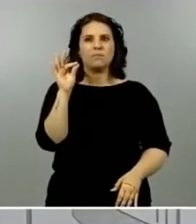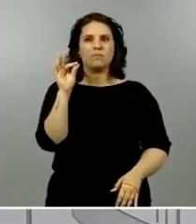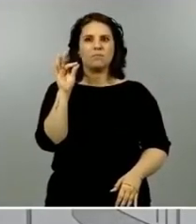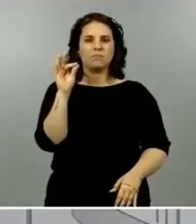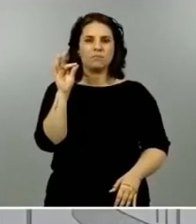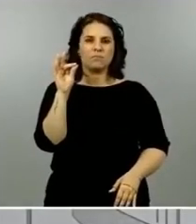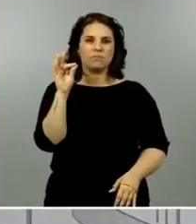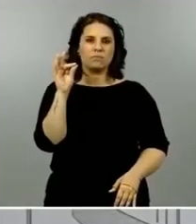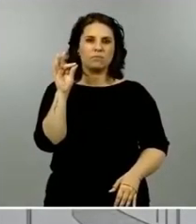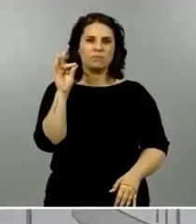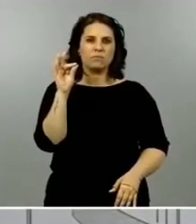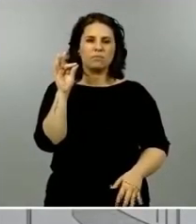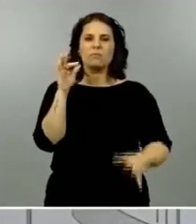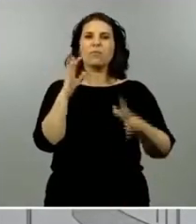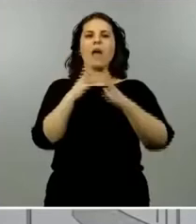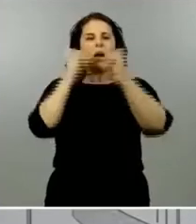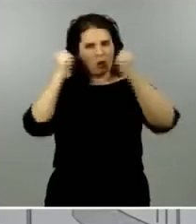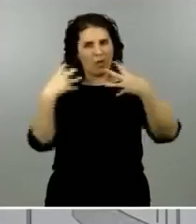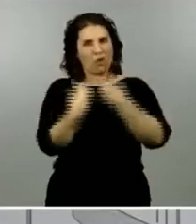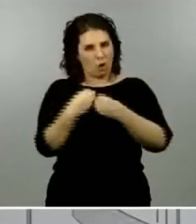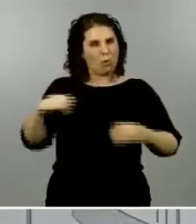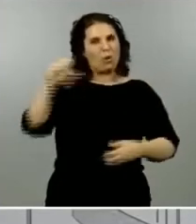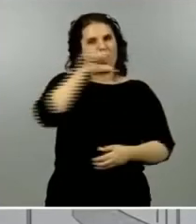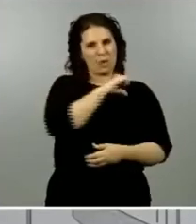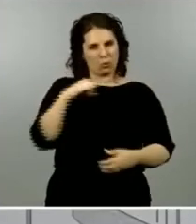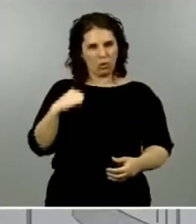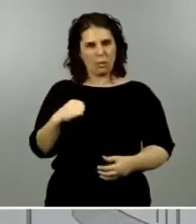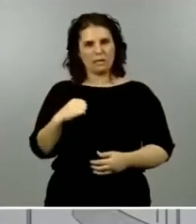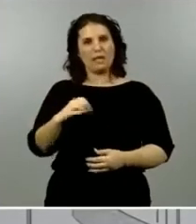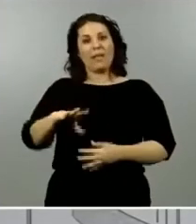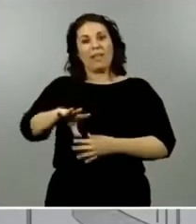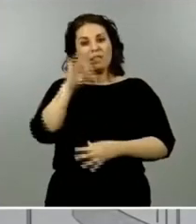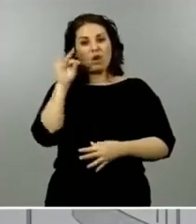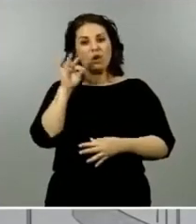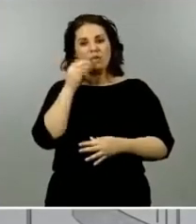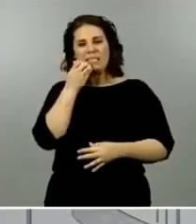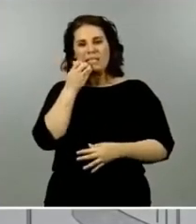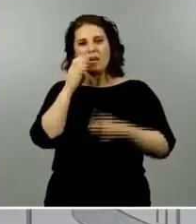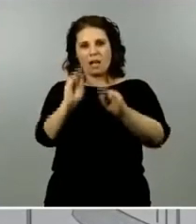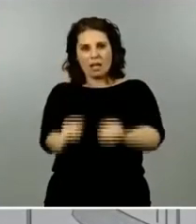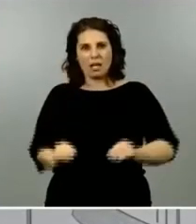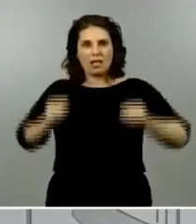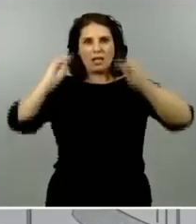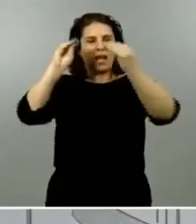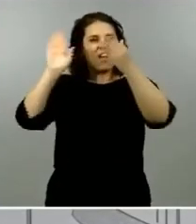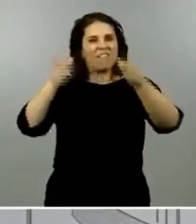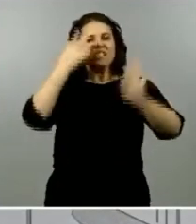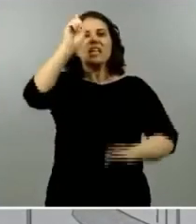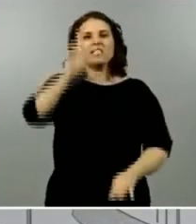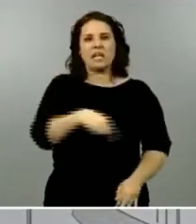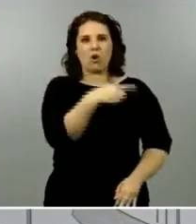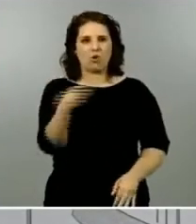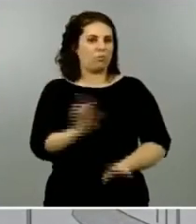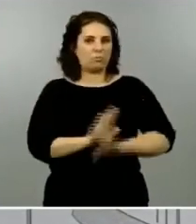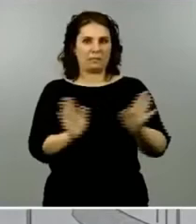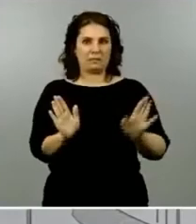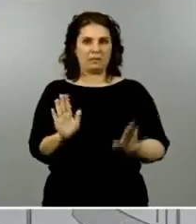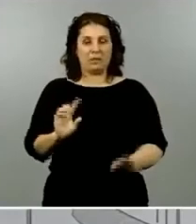con las comunidades autónomas los territorios que pueden pasar de una fase a otra y eso es lo más importante creo que estamos